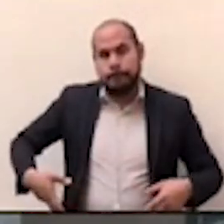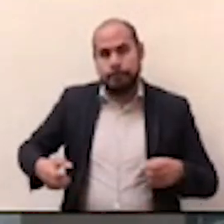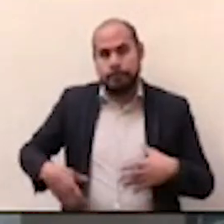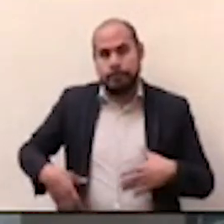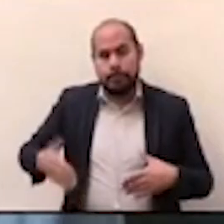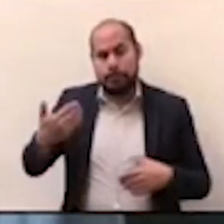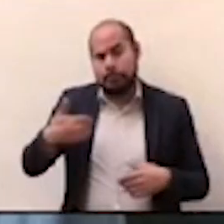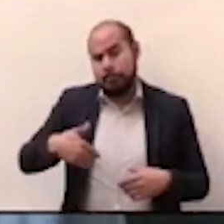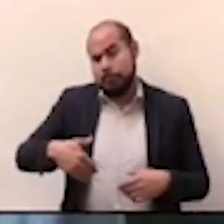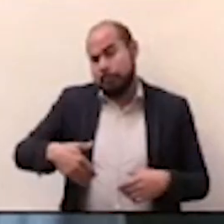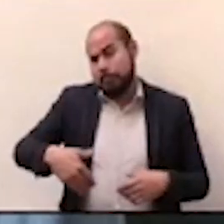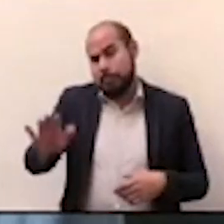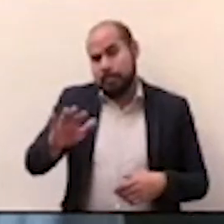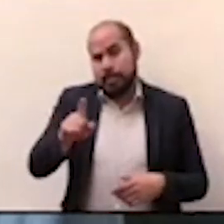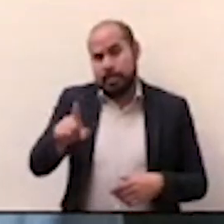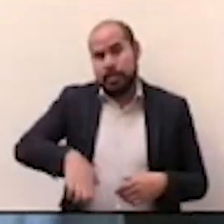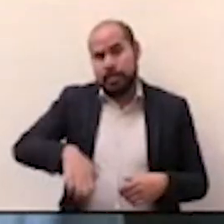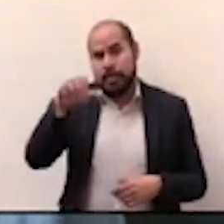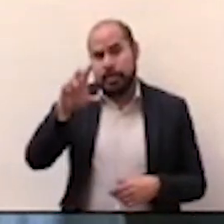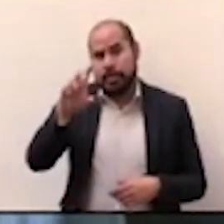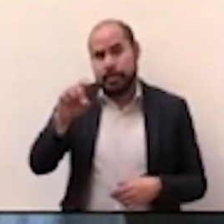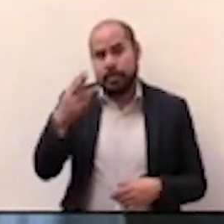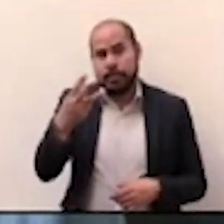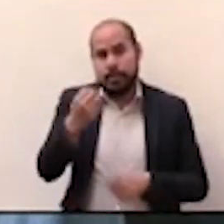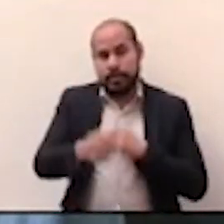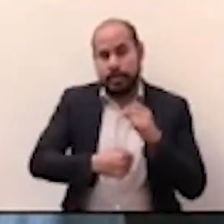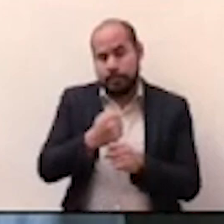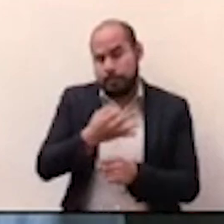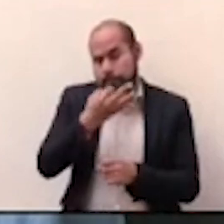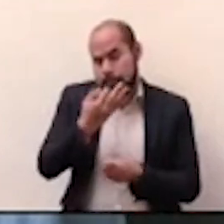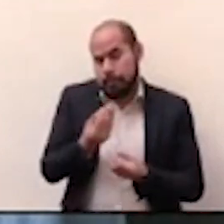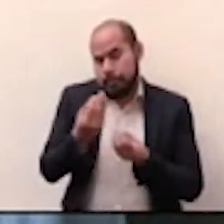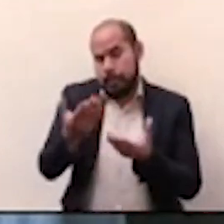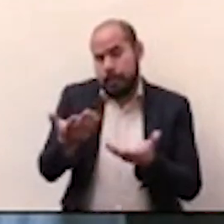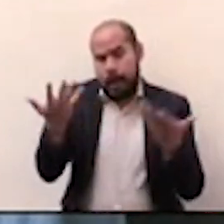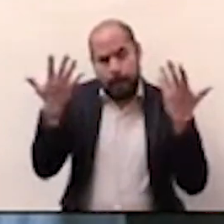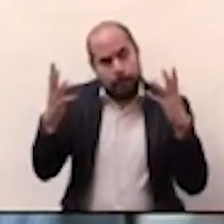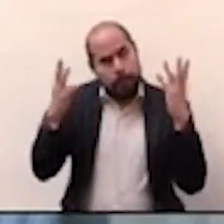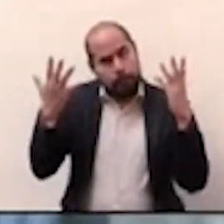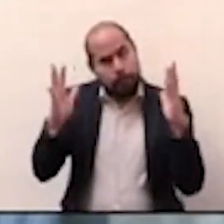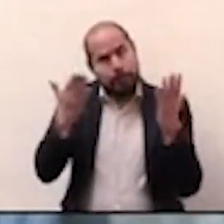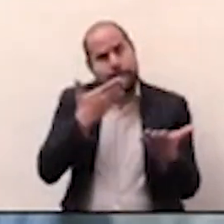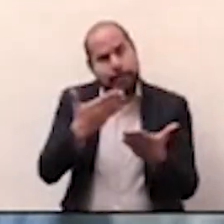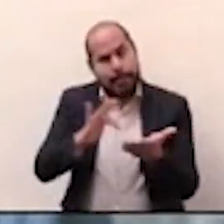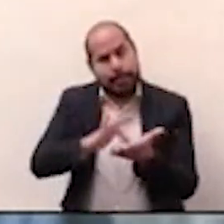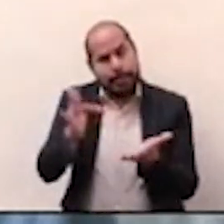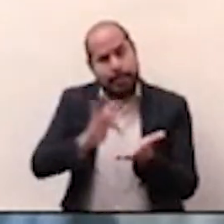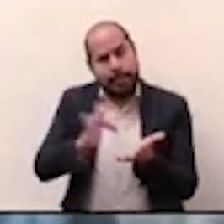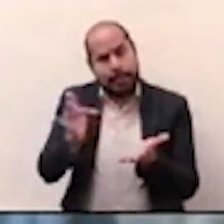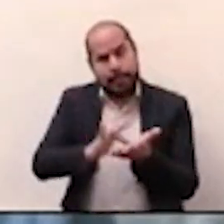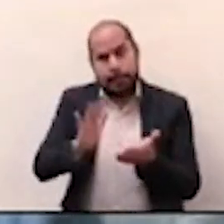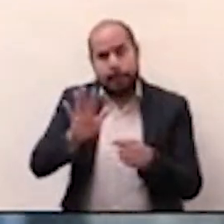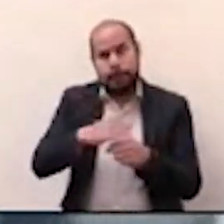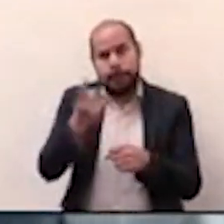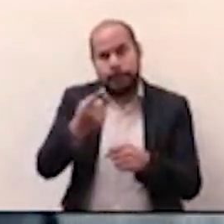años de edad, te brindo un aplauso y gracias, gracias por estar aquí.